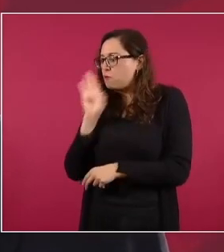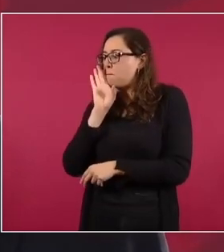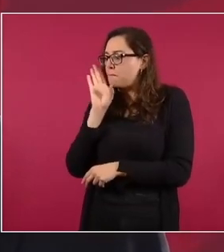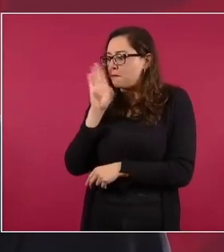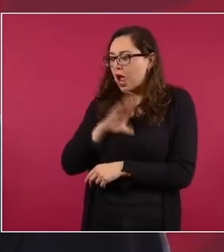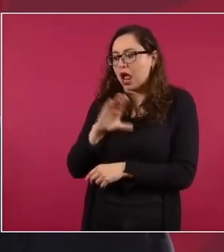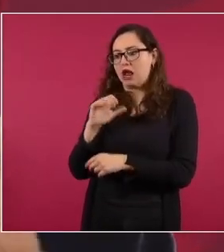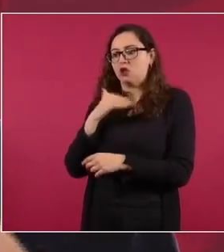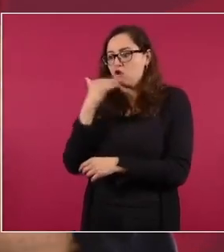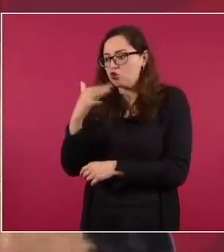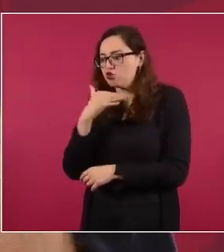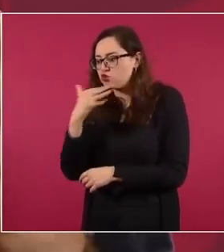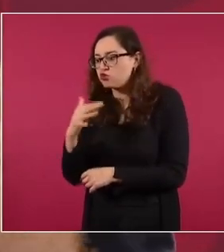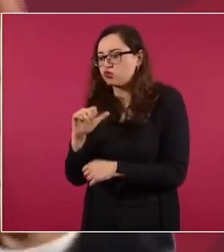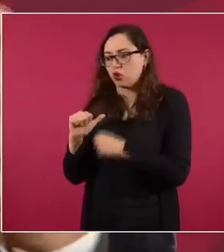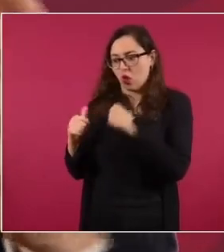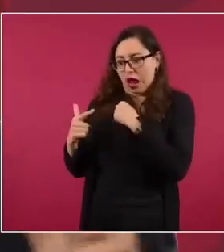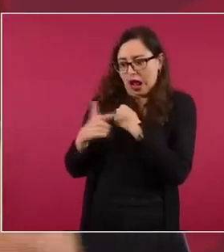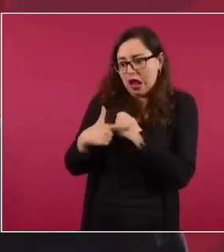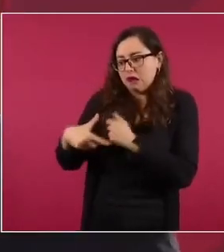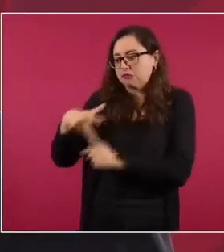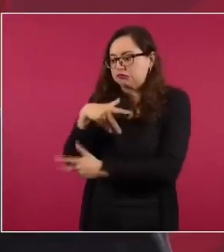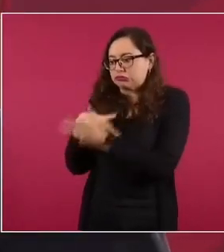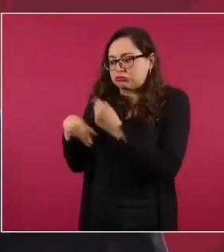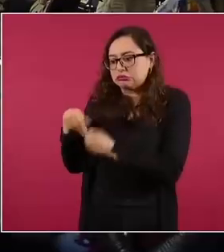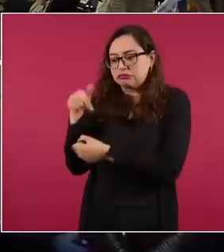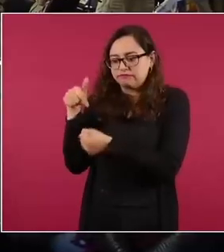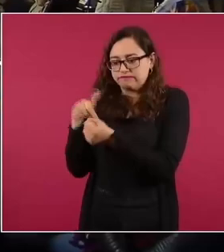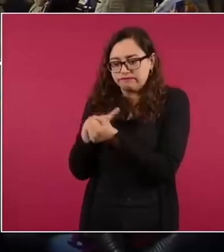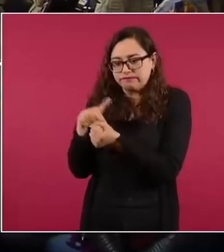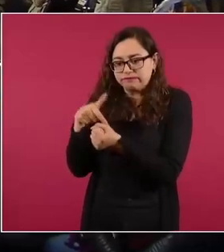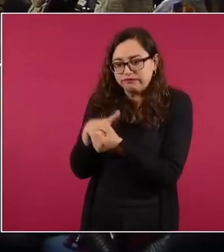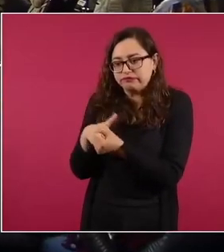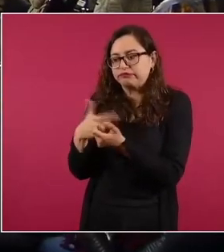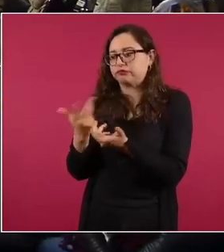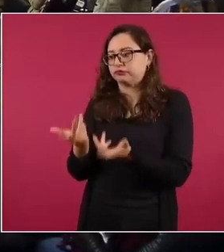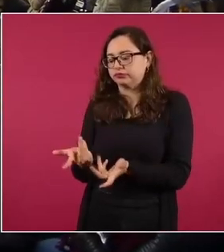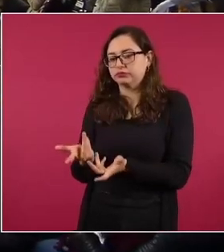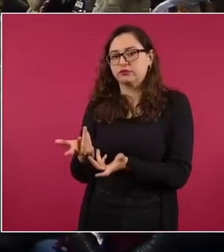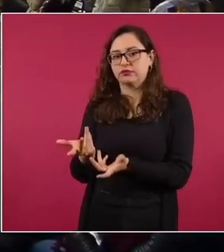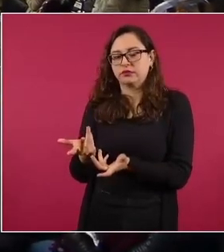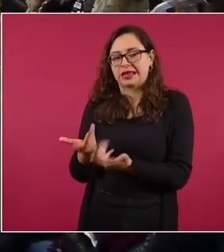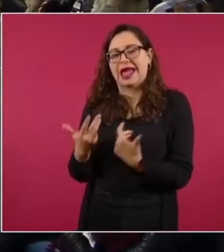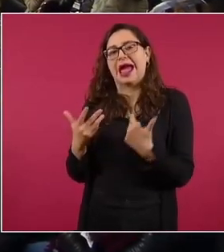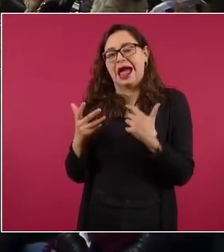si estuviésemos promoviendo la corrupción,